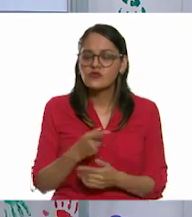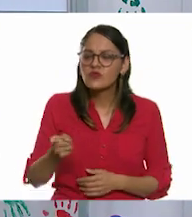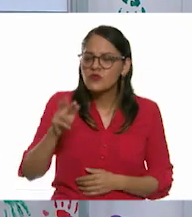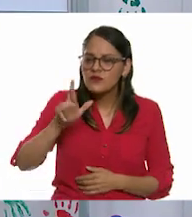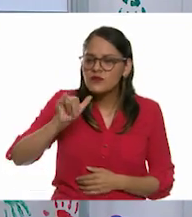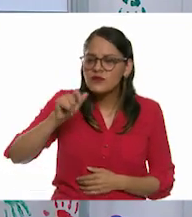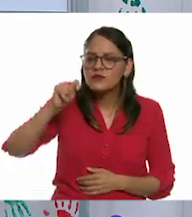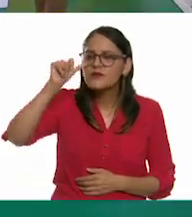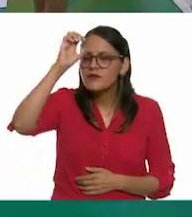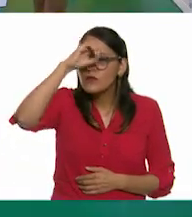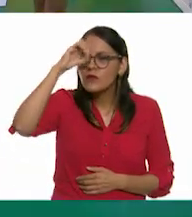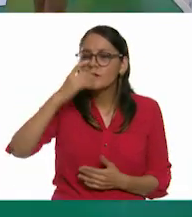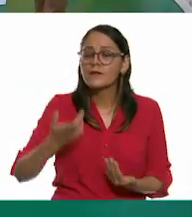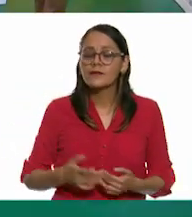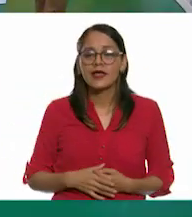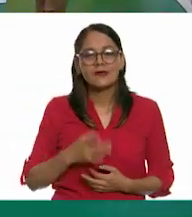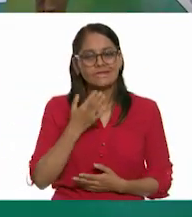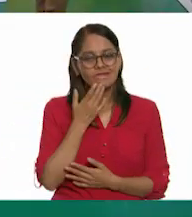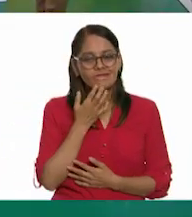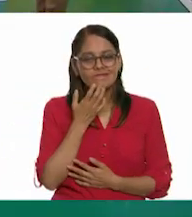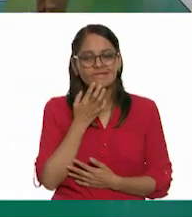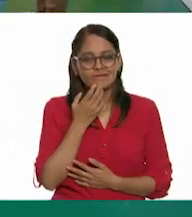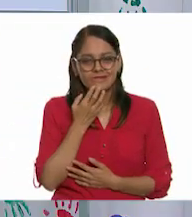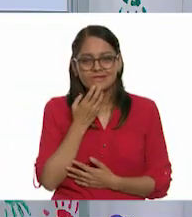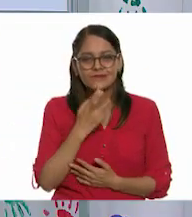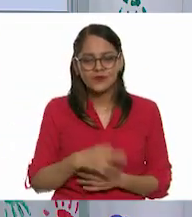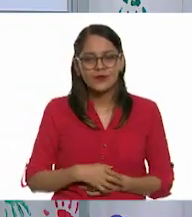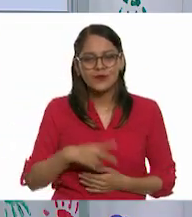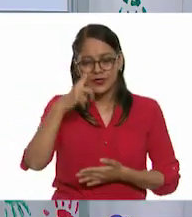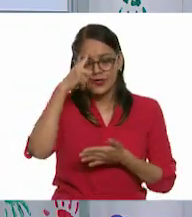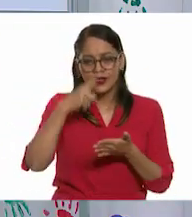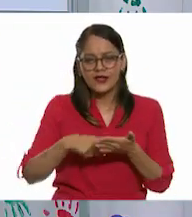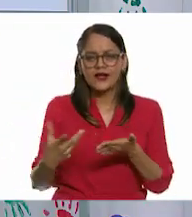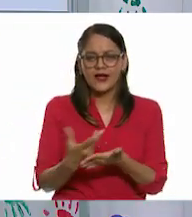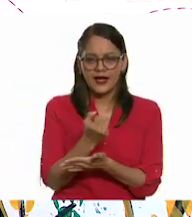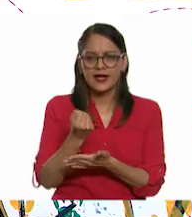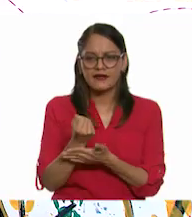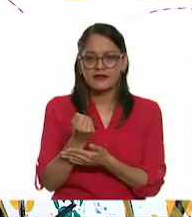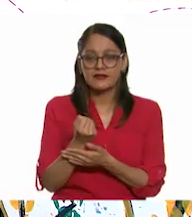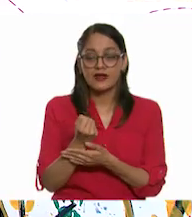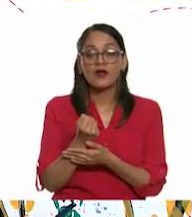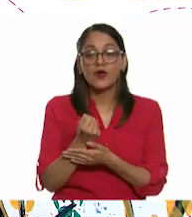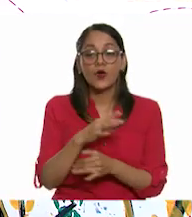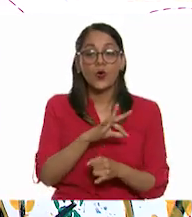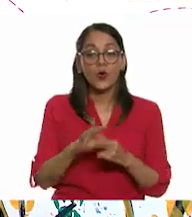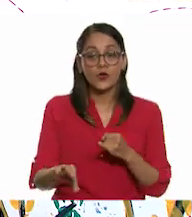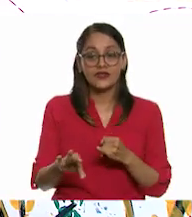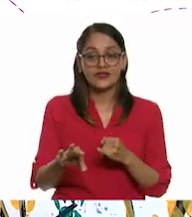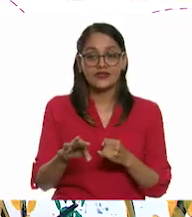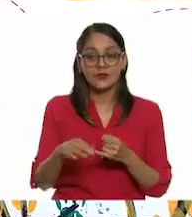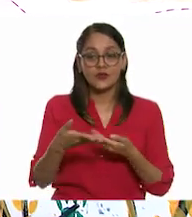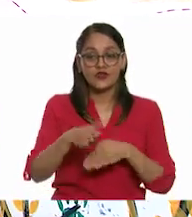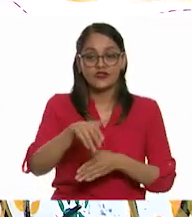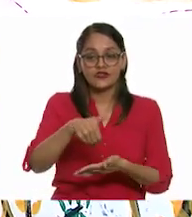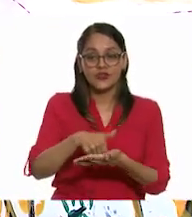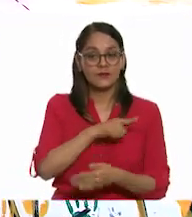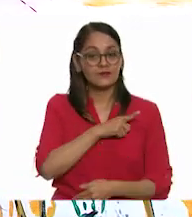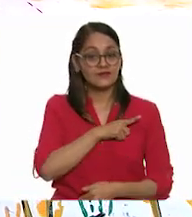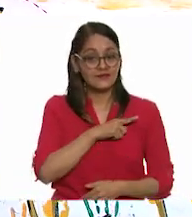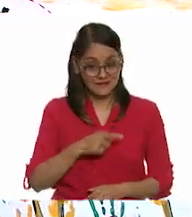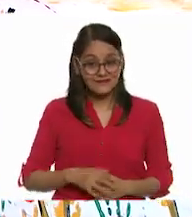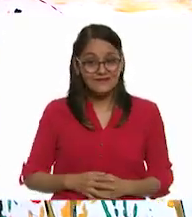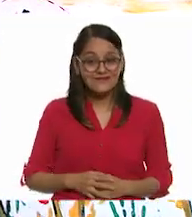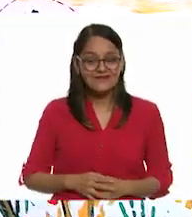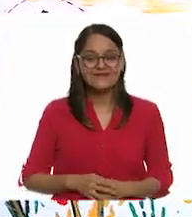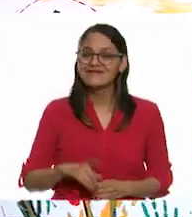¿Qué te imaginas? Este... ¿O qué te gustaría que fuera? Que el que gane, resuelve el último sobre solito, solito, solito. Ah,